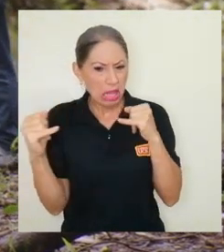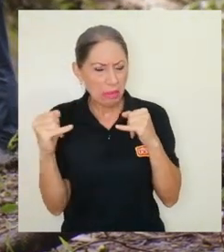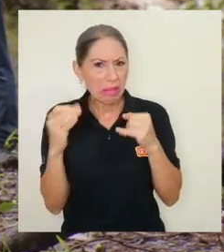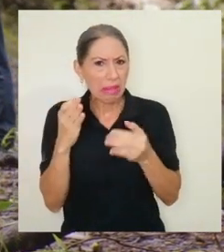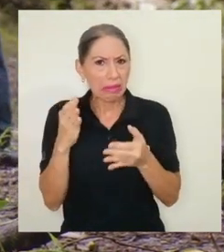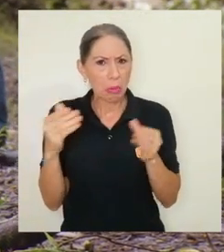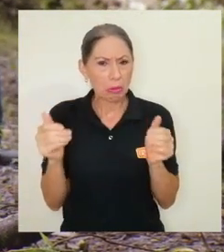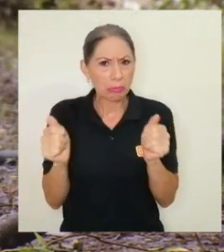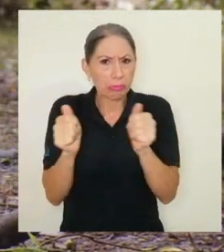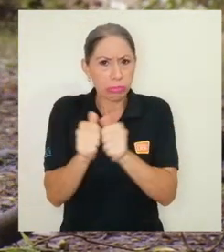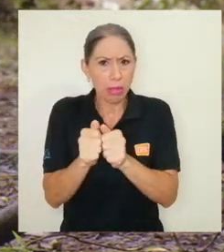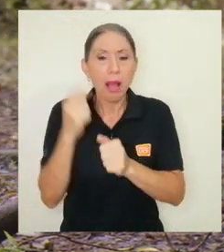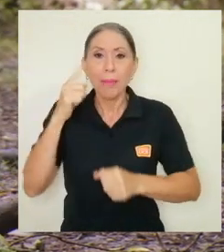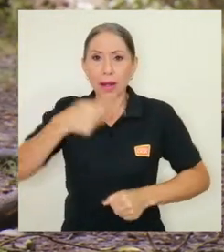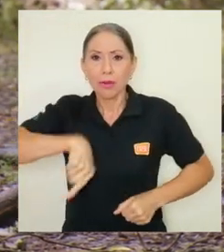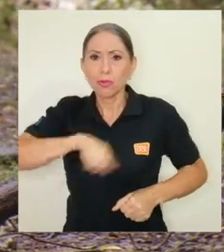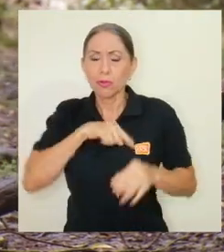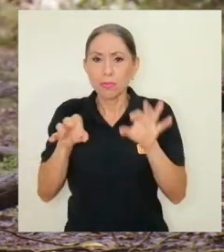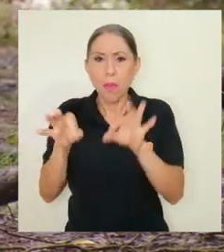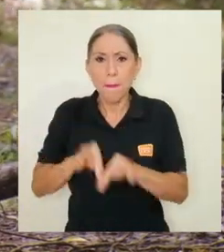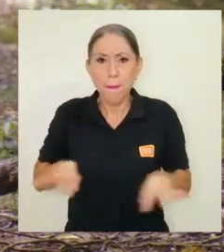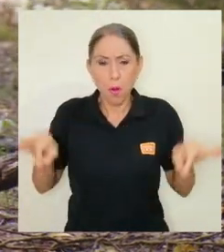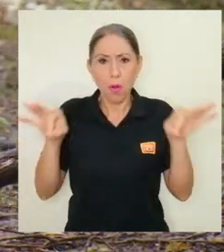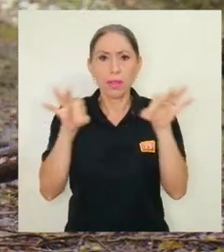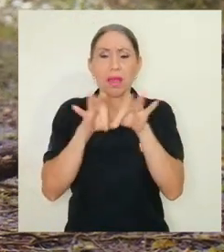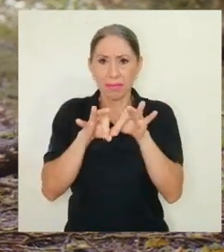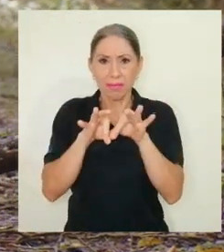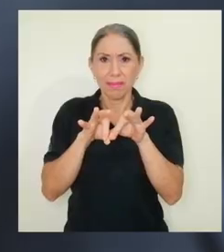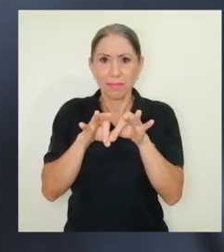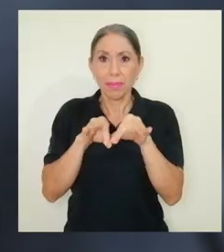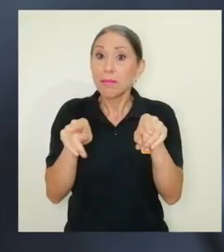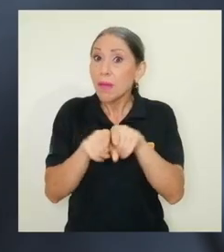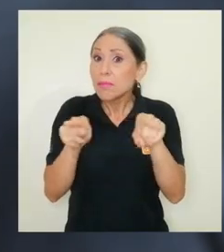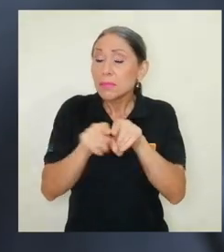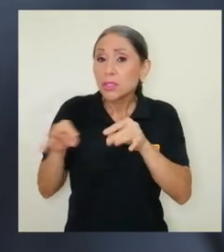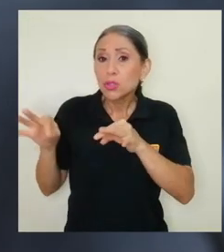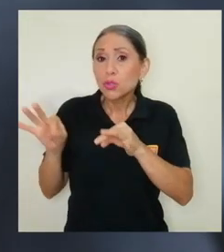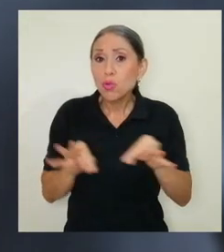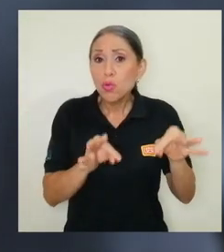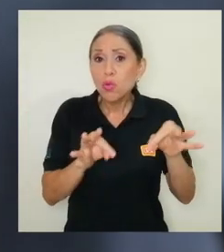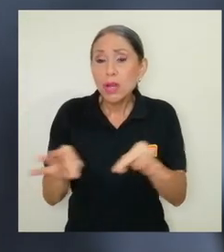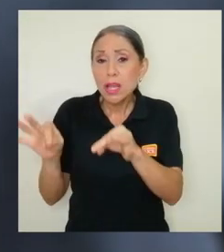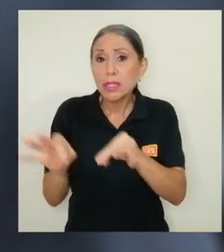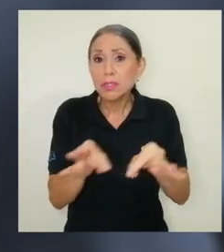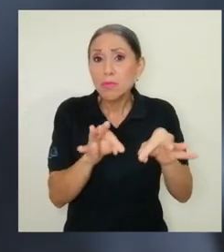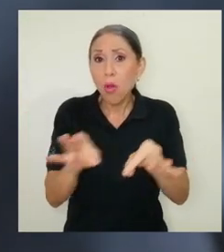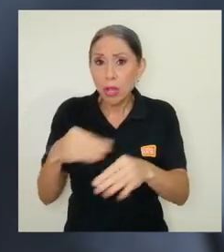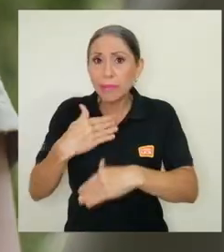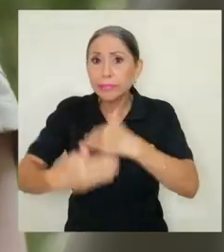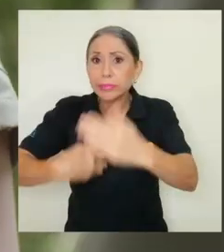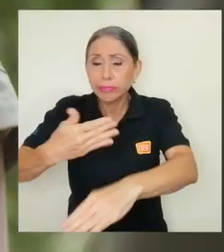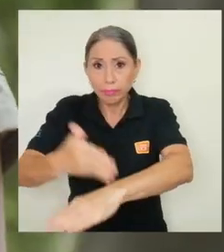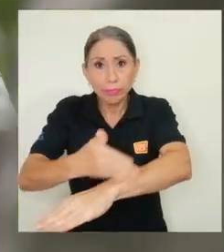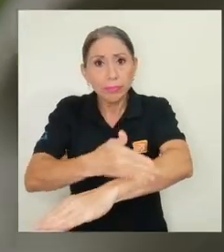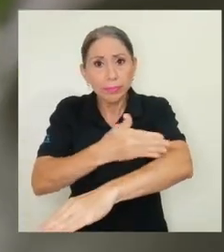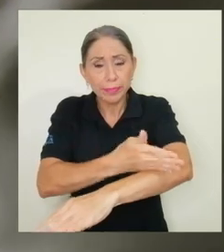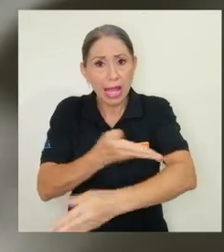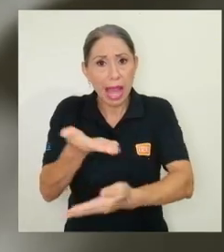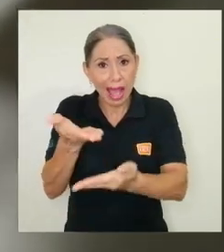colinda también entonces para nosotros es muy importante el hasta el turismo que se desarrolle